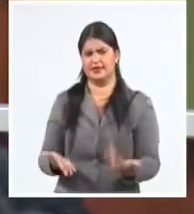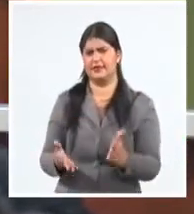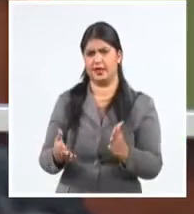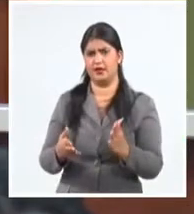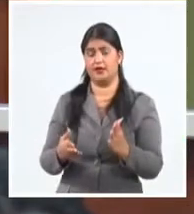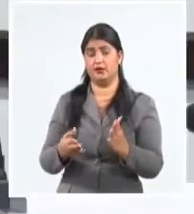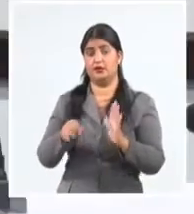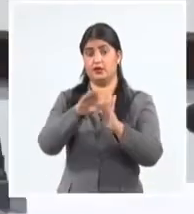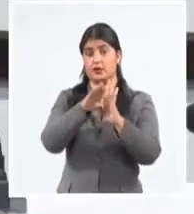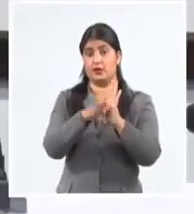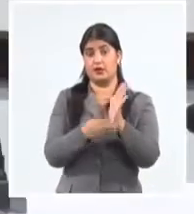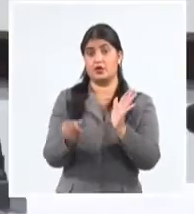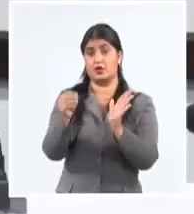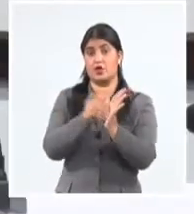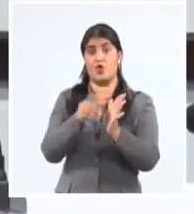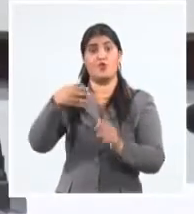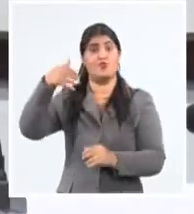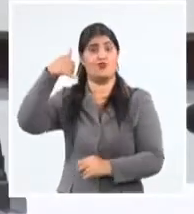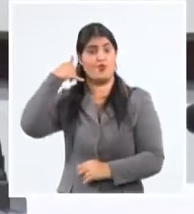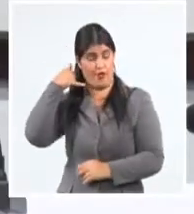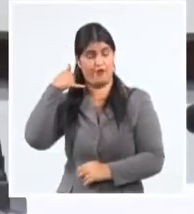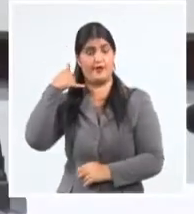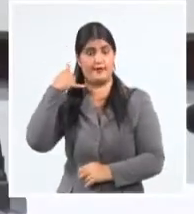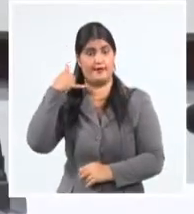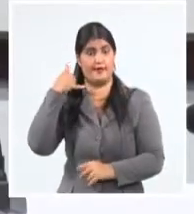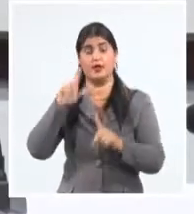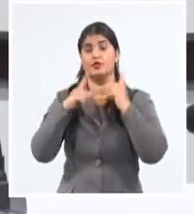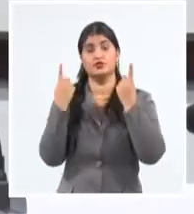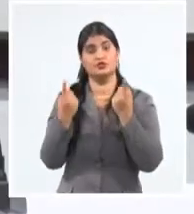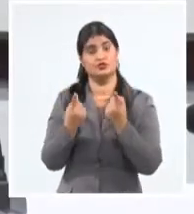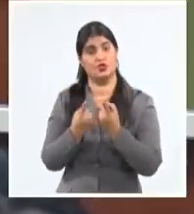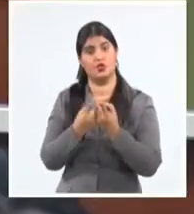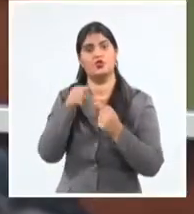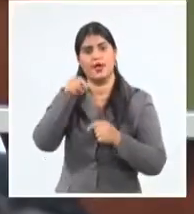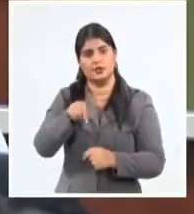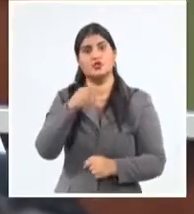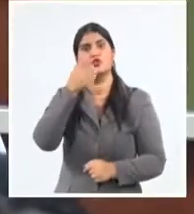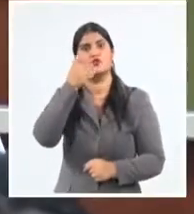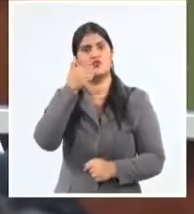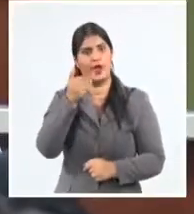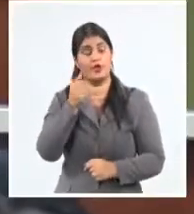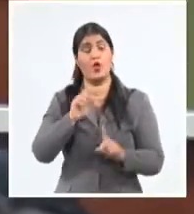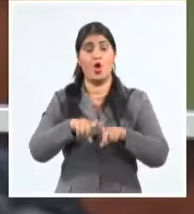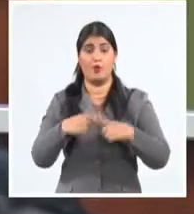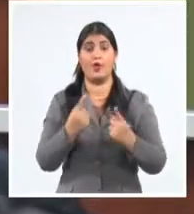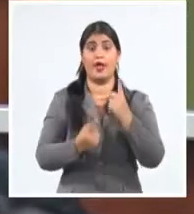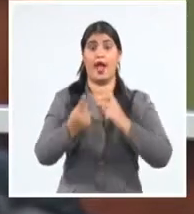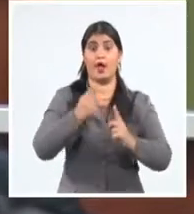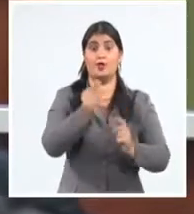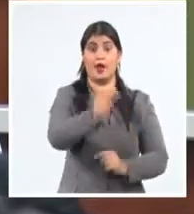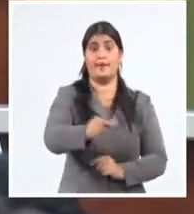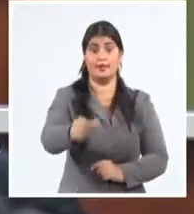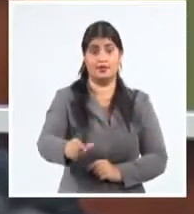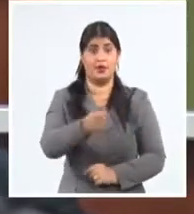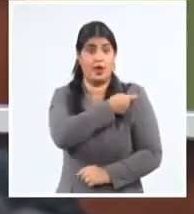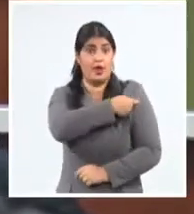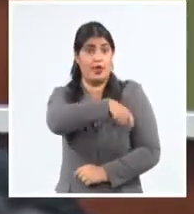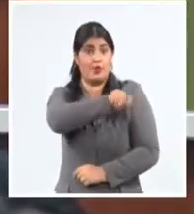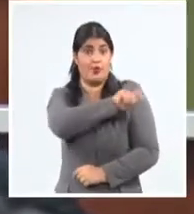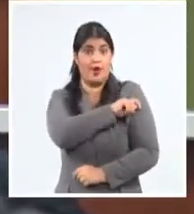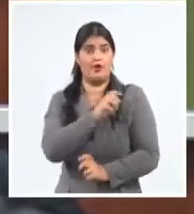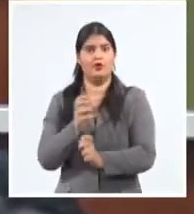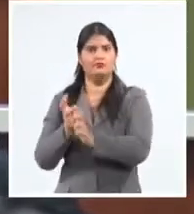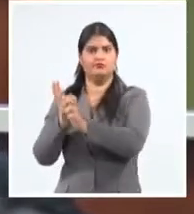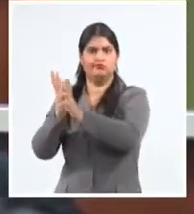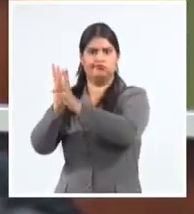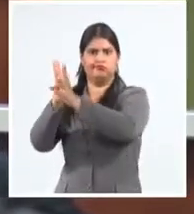operable desde un teléfono. No, para que toda esa población que a la vez se está quejando de las grandes colas que tienen que hacer, del tiempo que tienen que esperar,